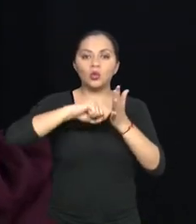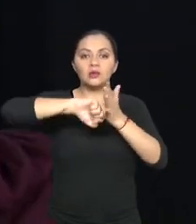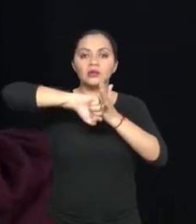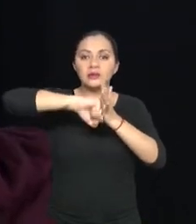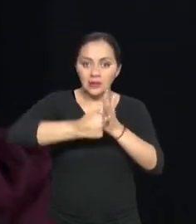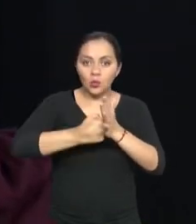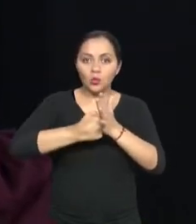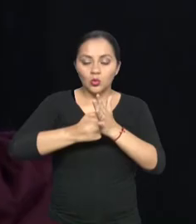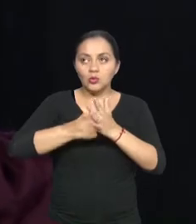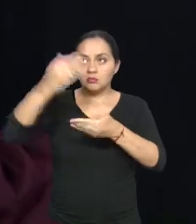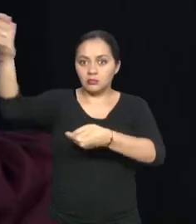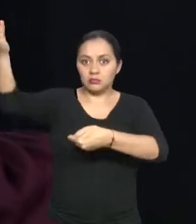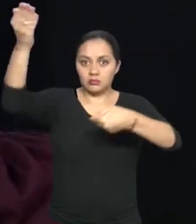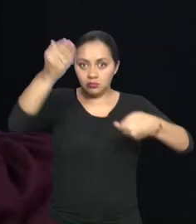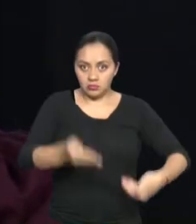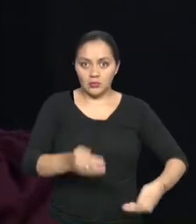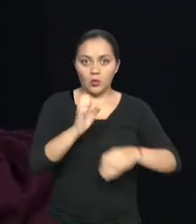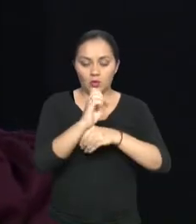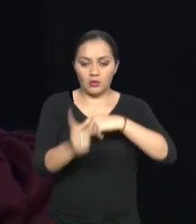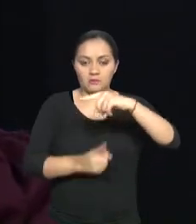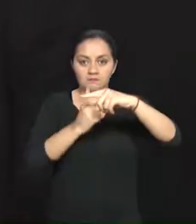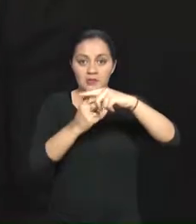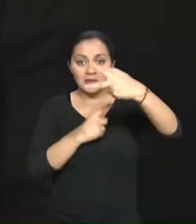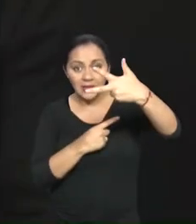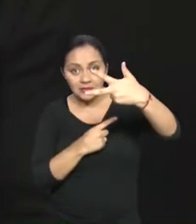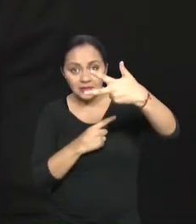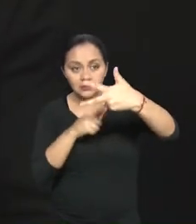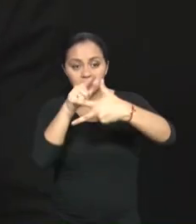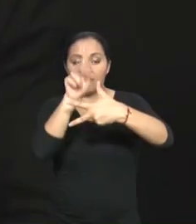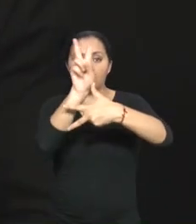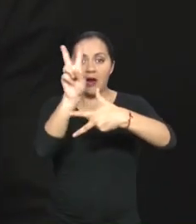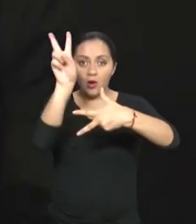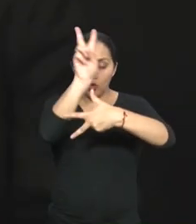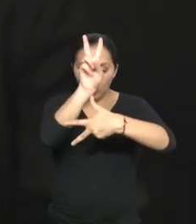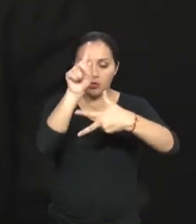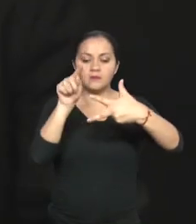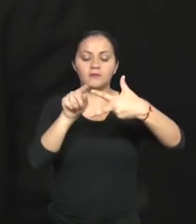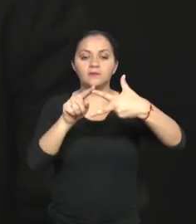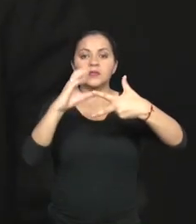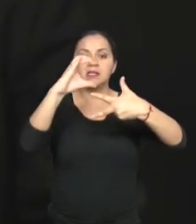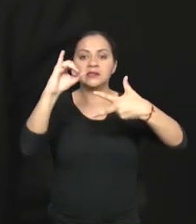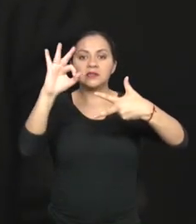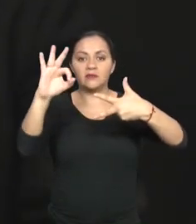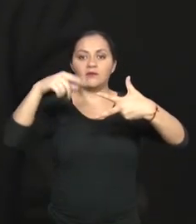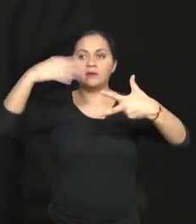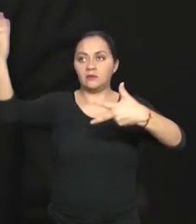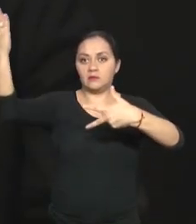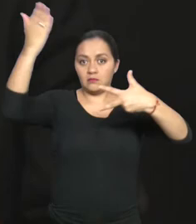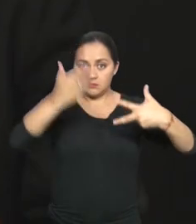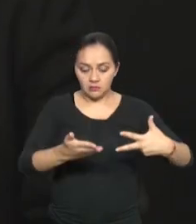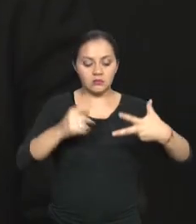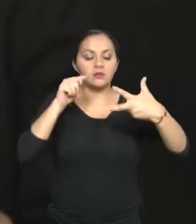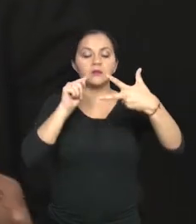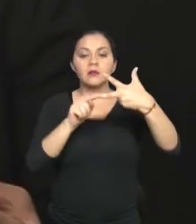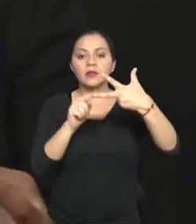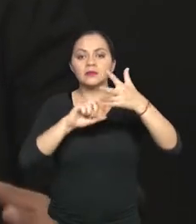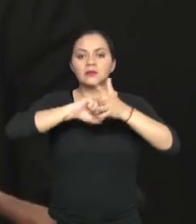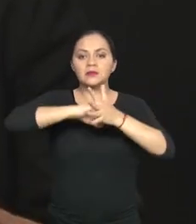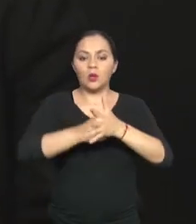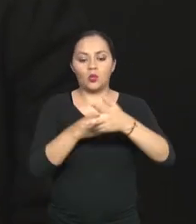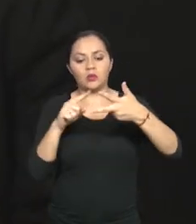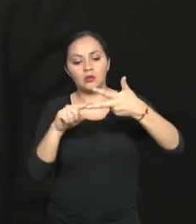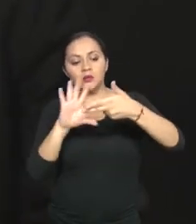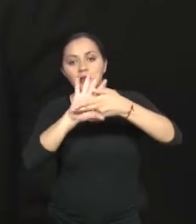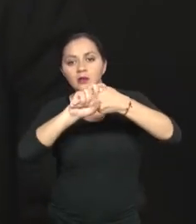al país de este. Sí, entonces, ahí obviamente el valor CIF es superior al valor FOB porque hay estos dos